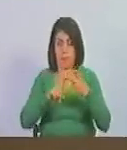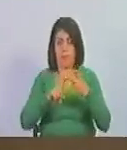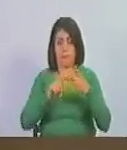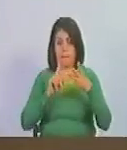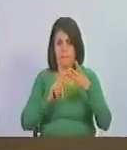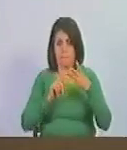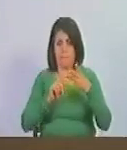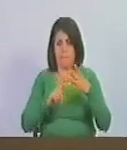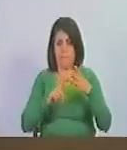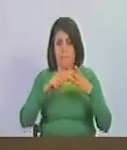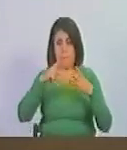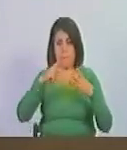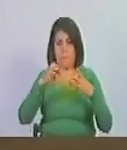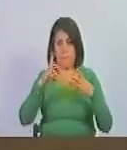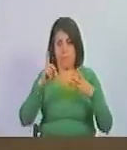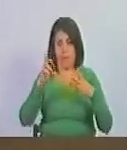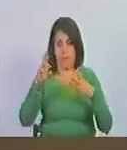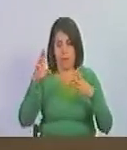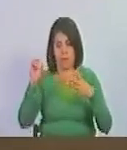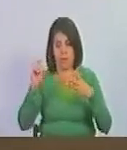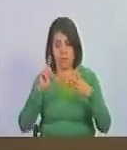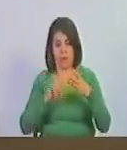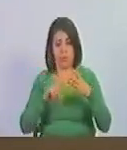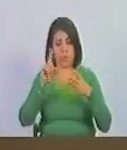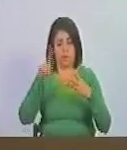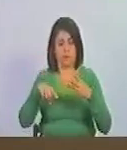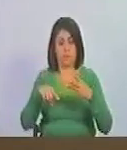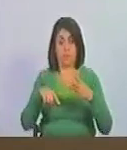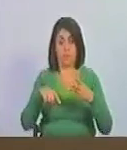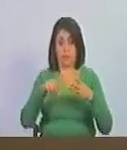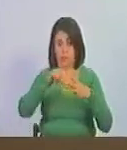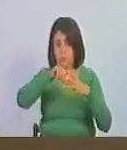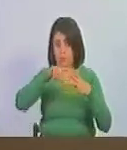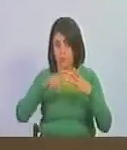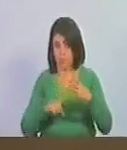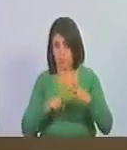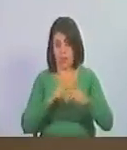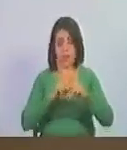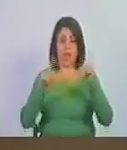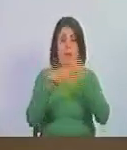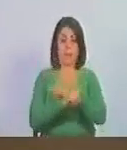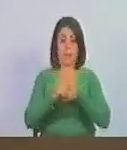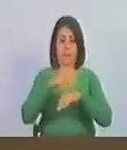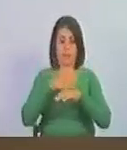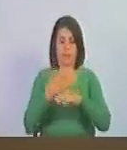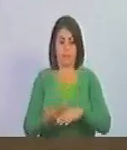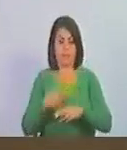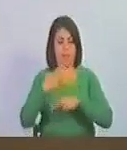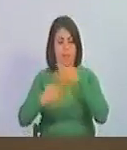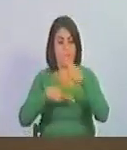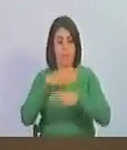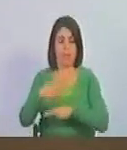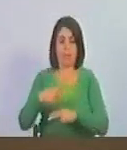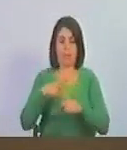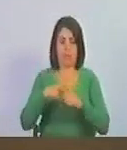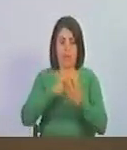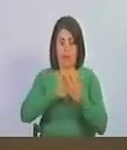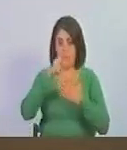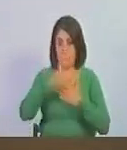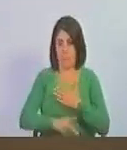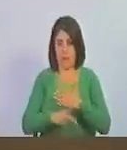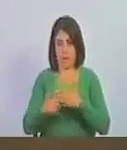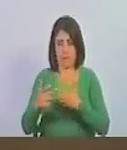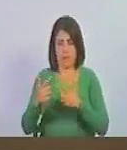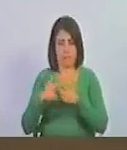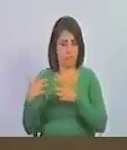navío Pedro Lucas Rivarri Prieto quienes modificaron la herencia de un plan de